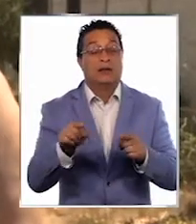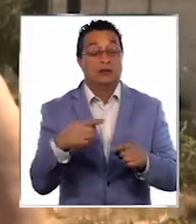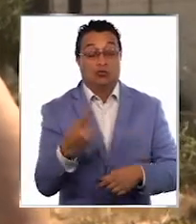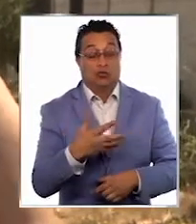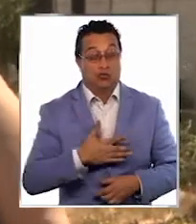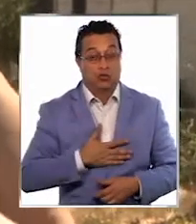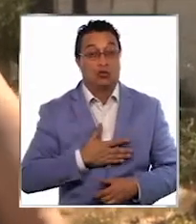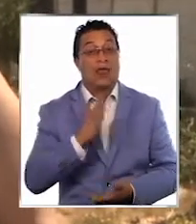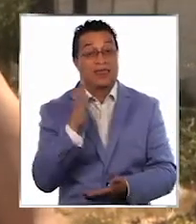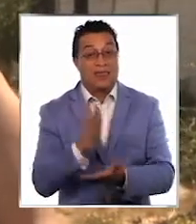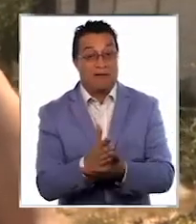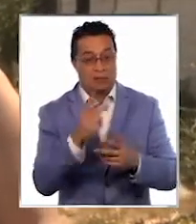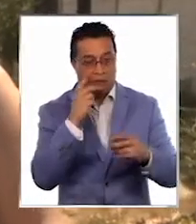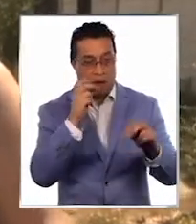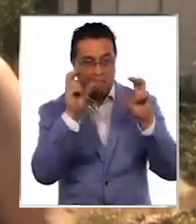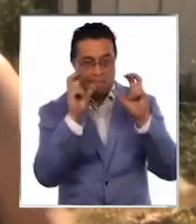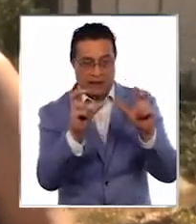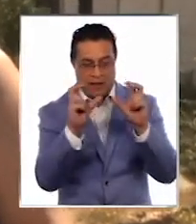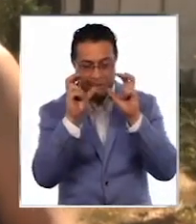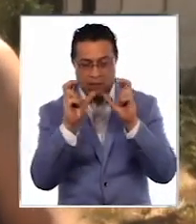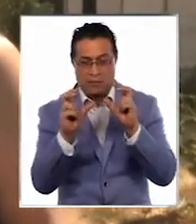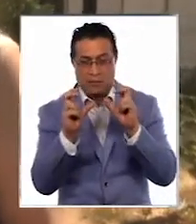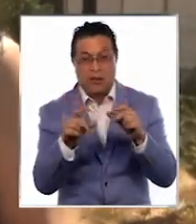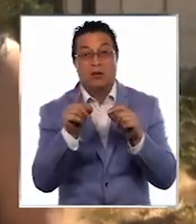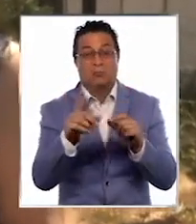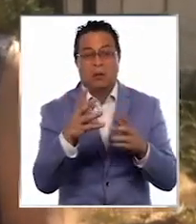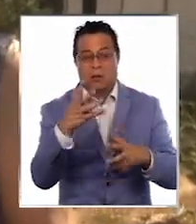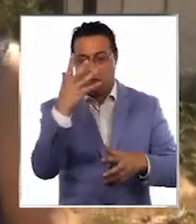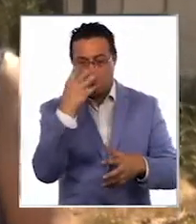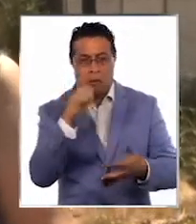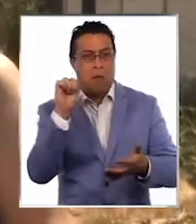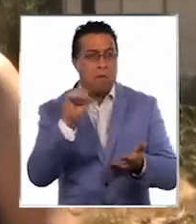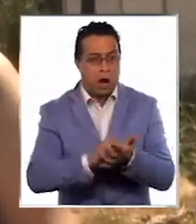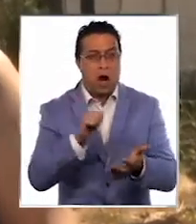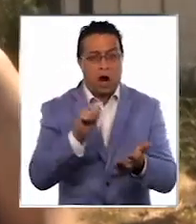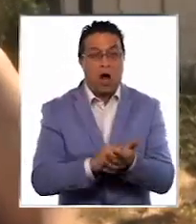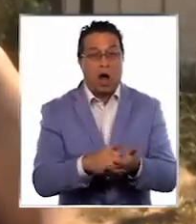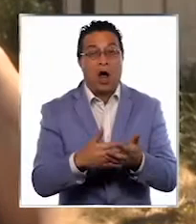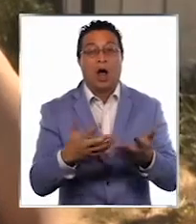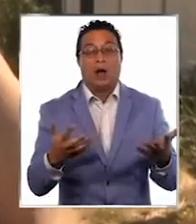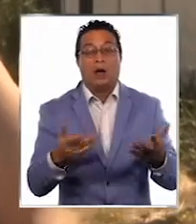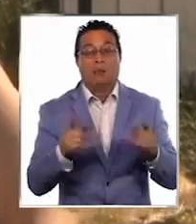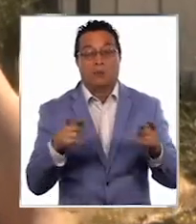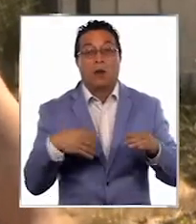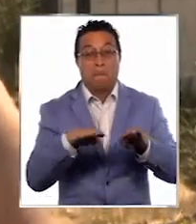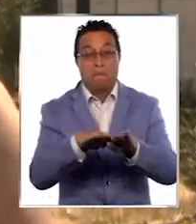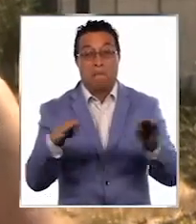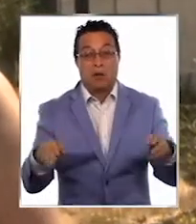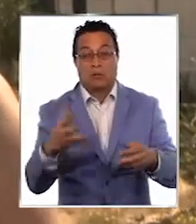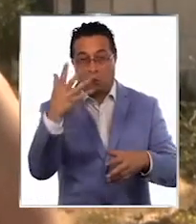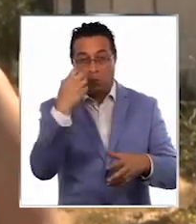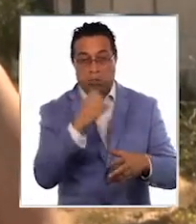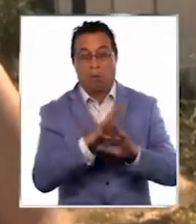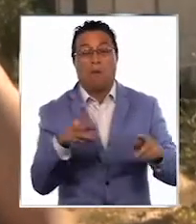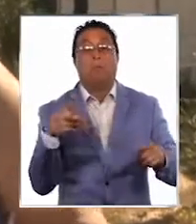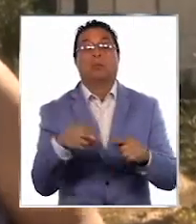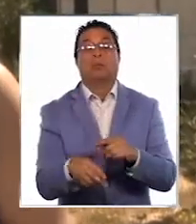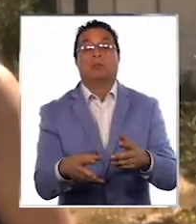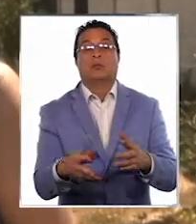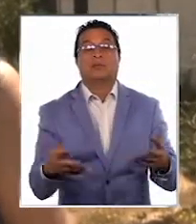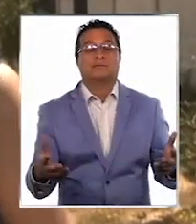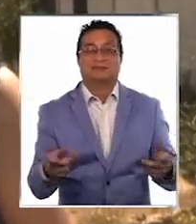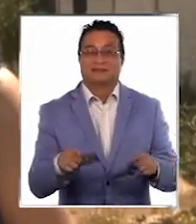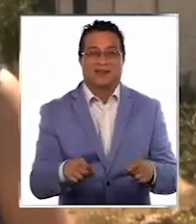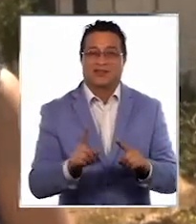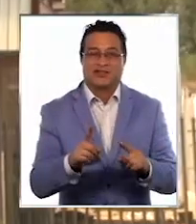tenemos que estar ahí pendientes de que poner, enojarnos, por decirlo así, la mesa se enoja, ahí llegan. Pero eso no